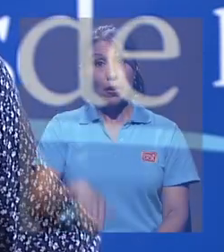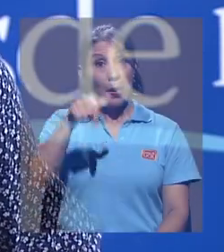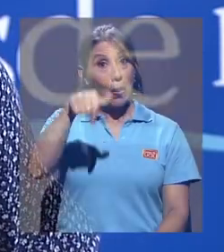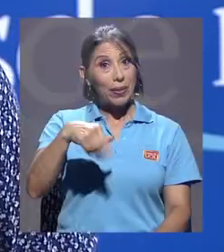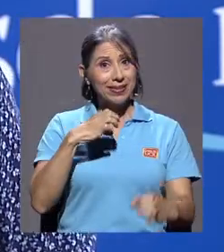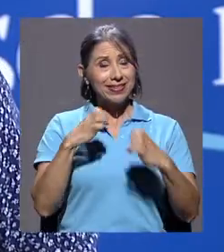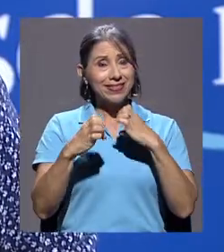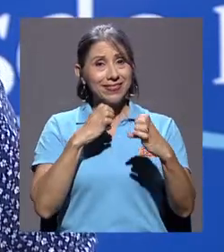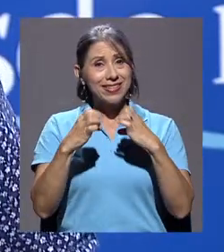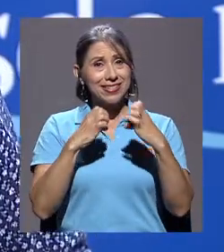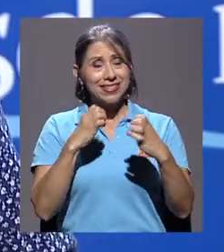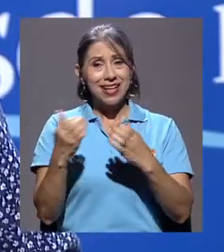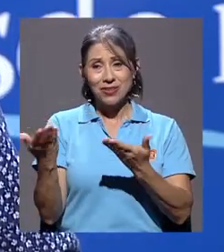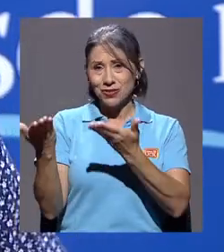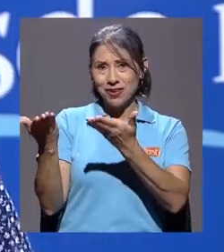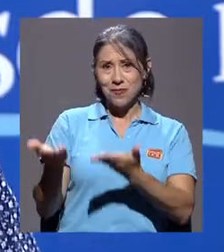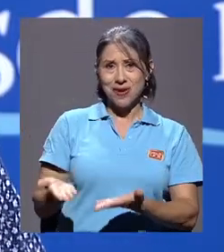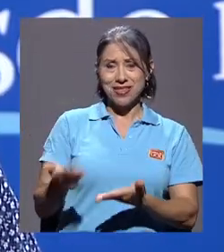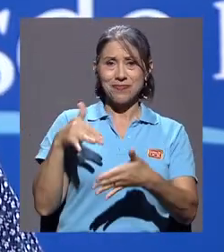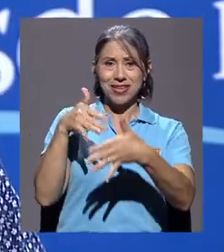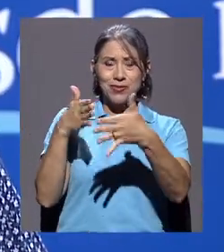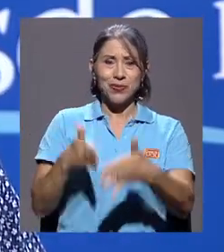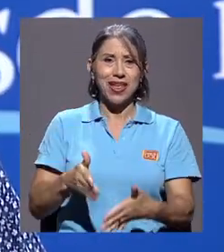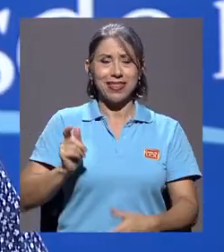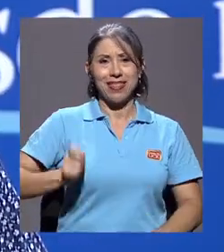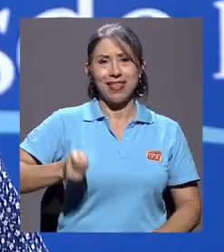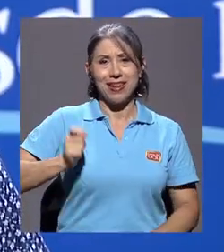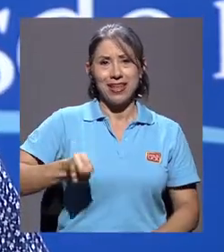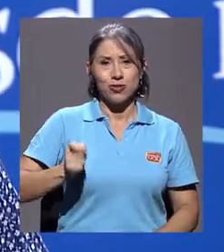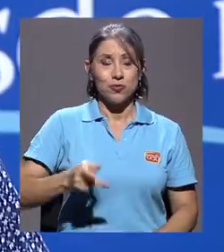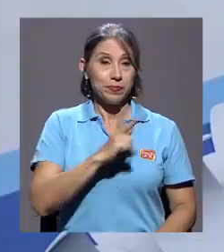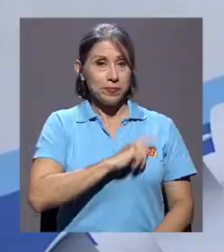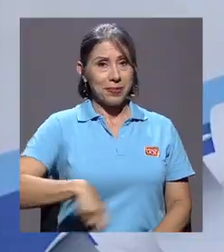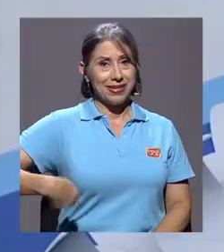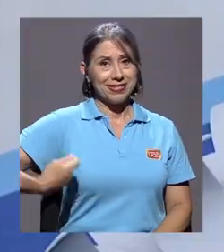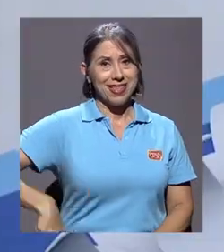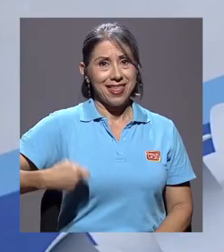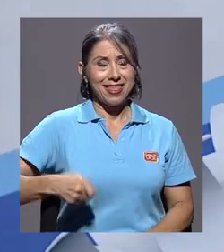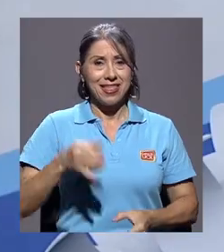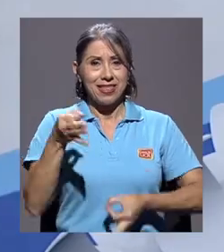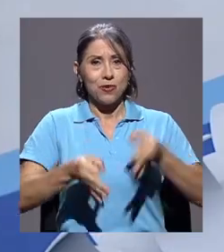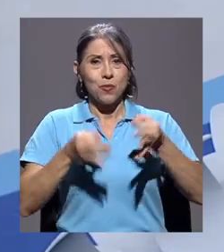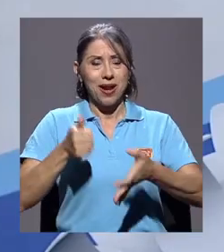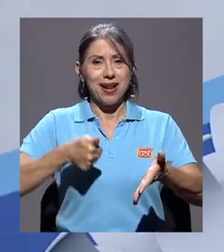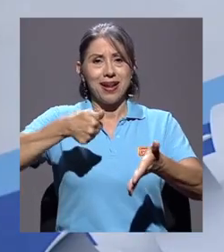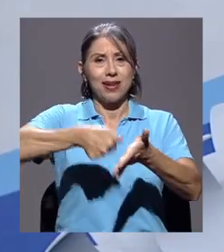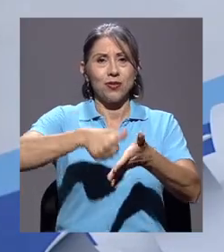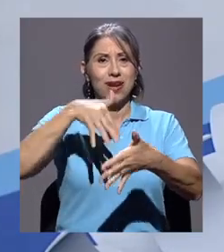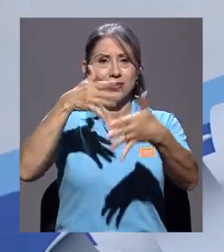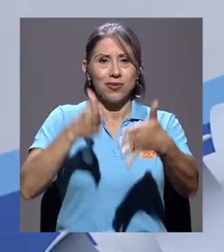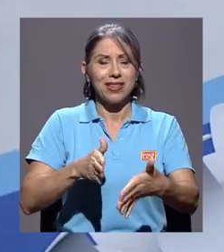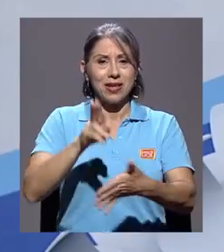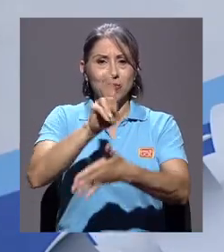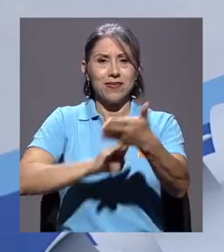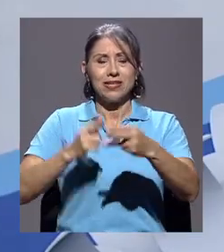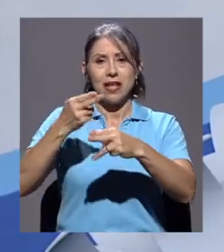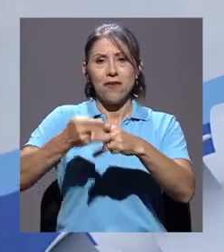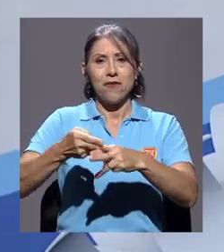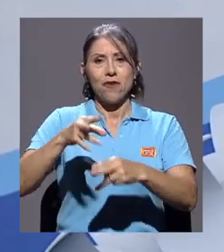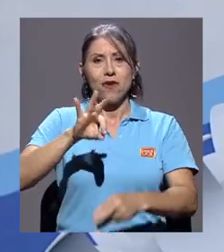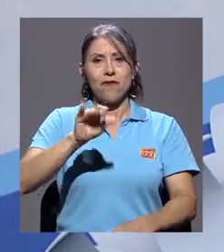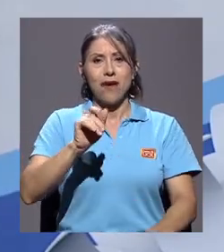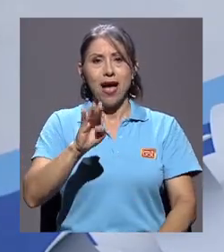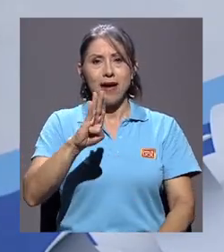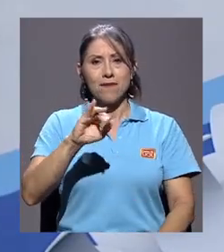Hoy en nuestra entrevista de fondo nos acompaña el estudiante de Derecho, presidente del Tribunal Electoral Estudiantil Universitario,